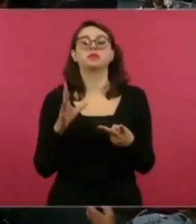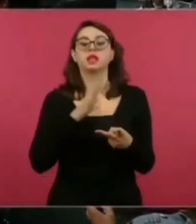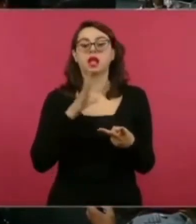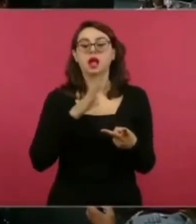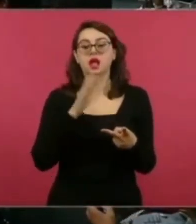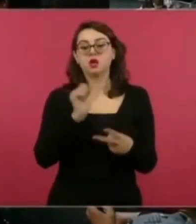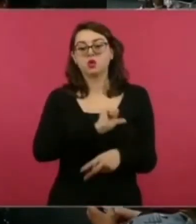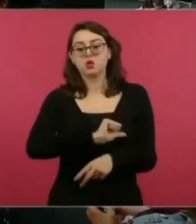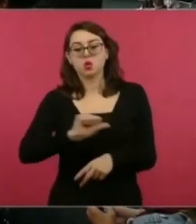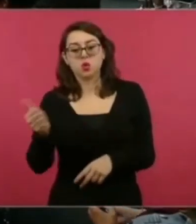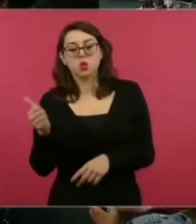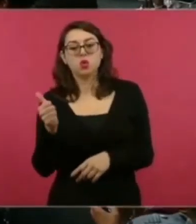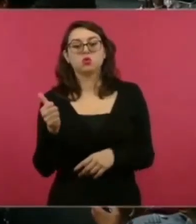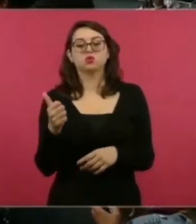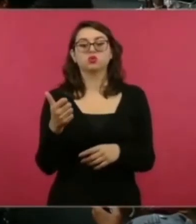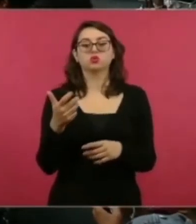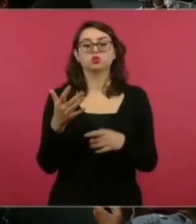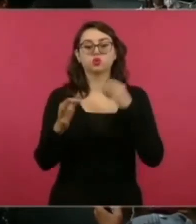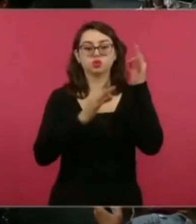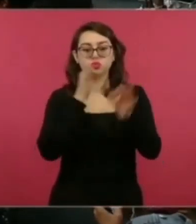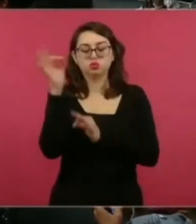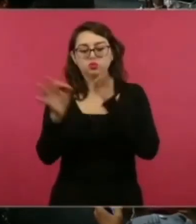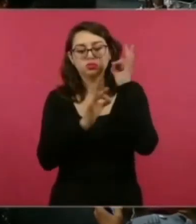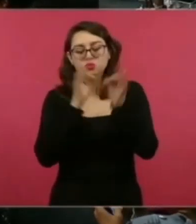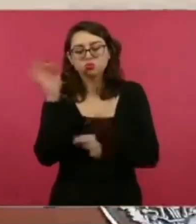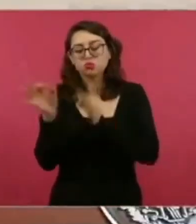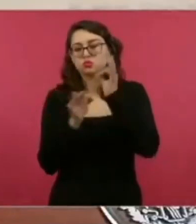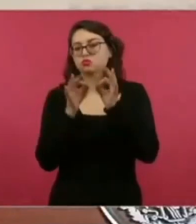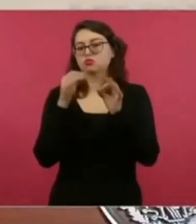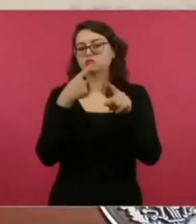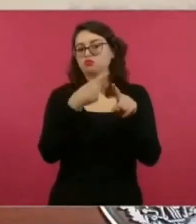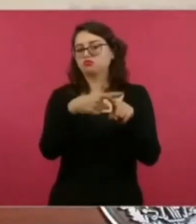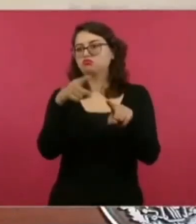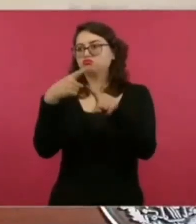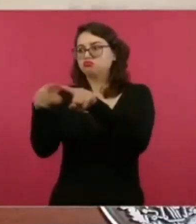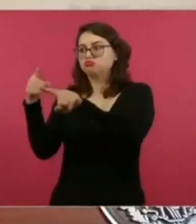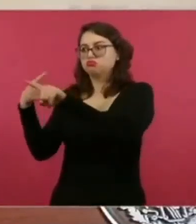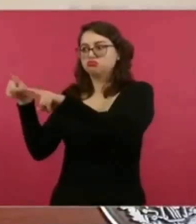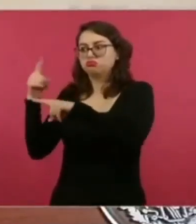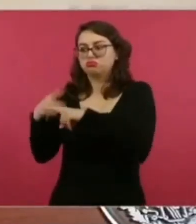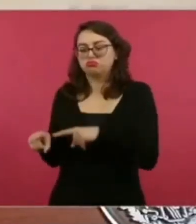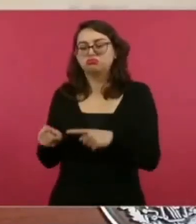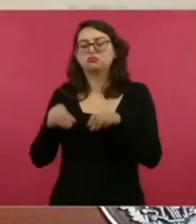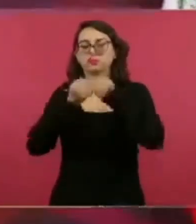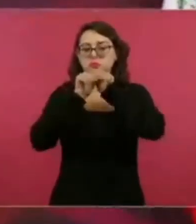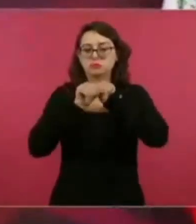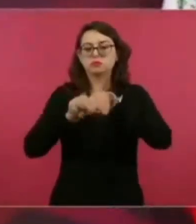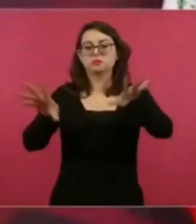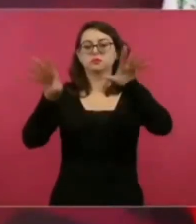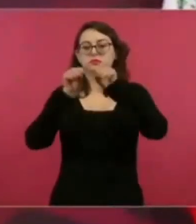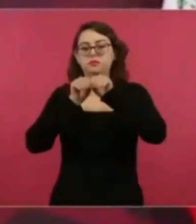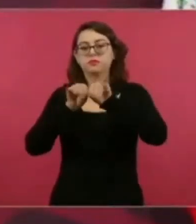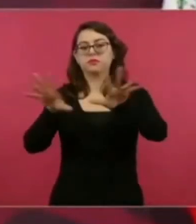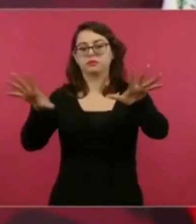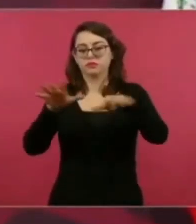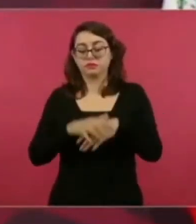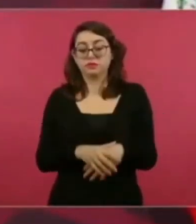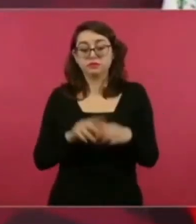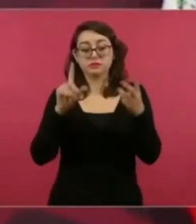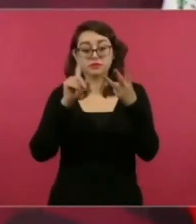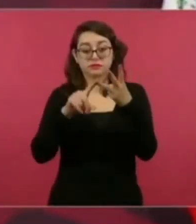hay otros programas en todos los canales y una cosa que es muy importante la cobertura